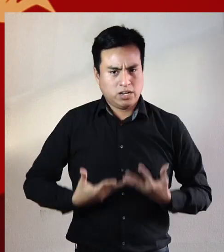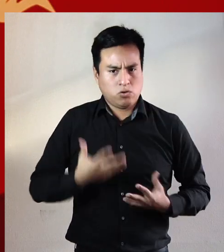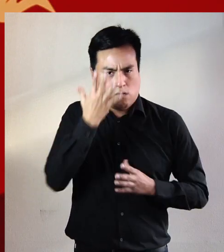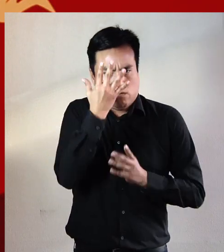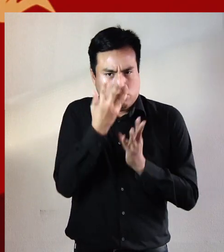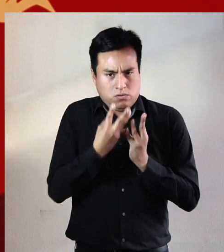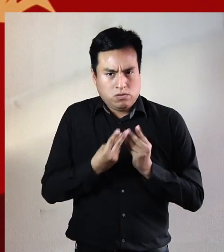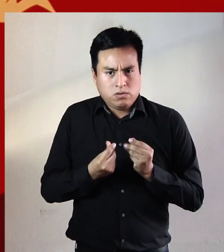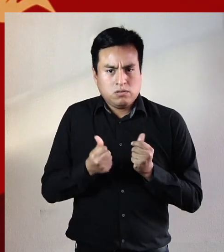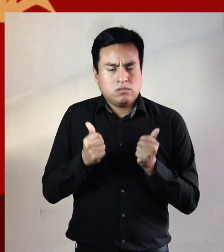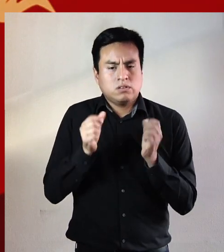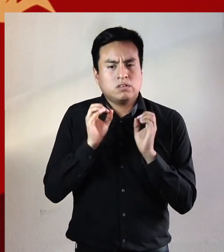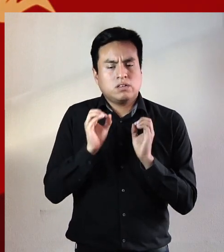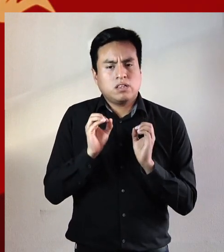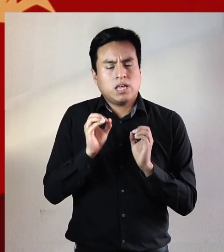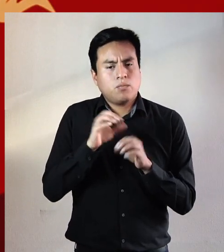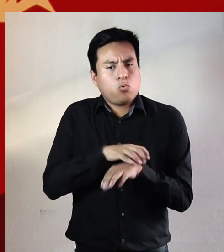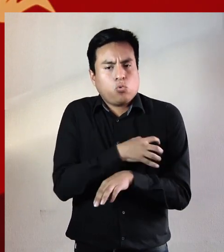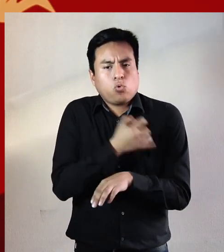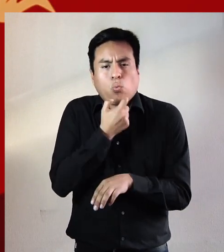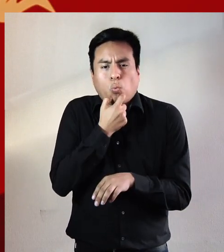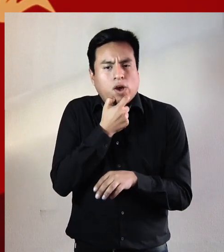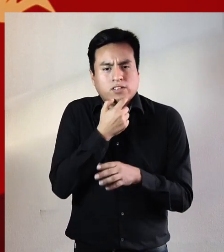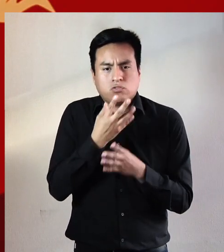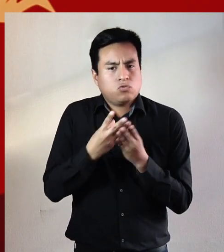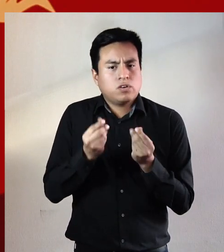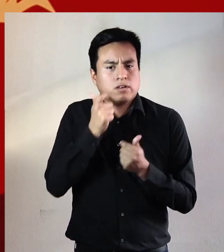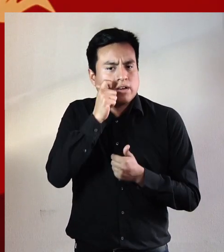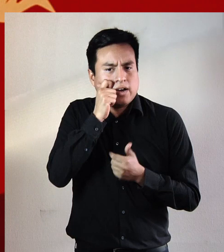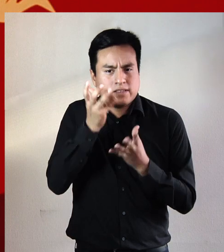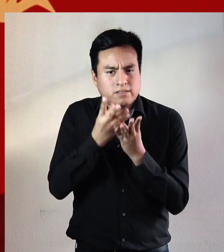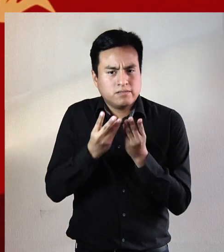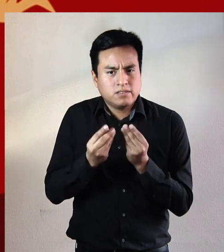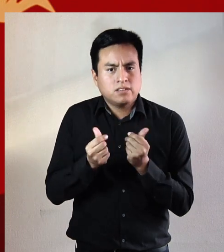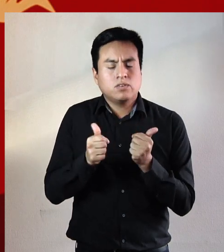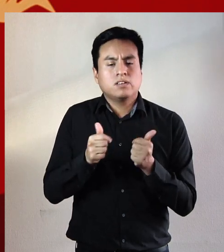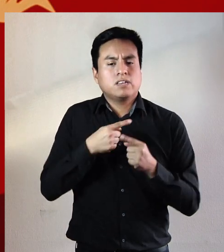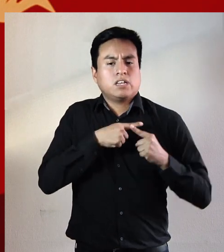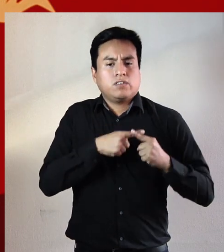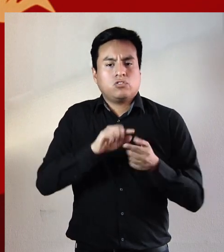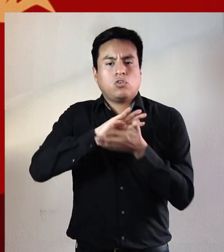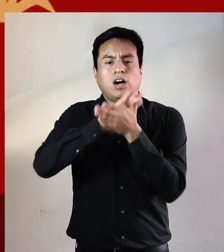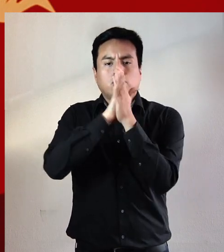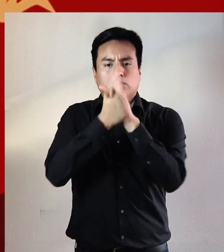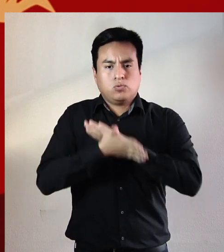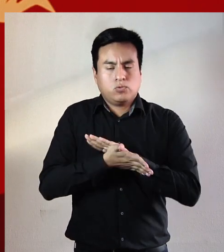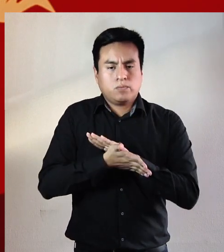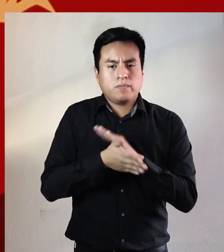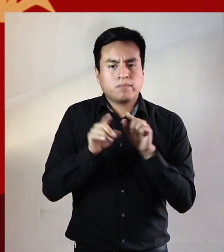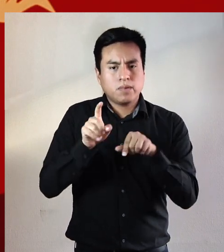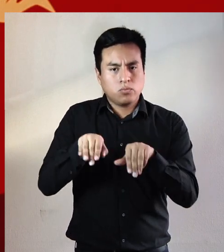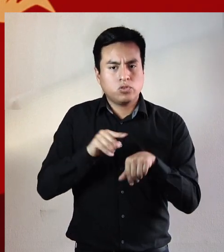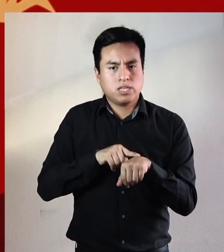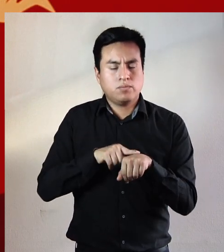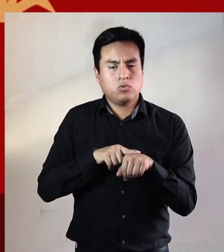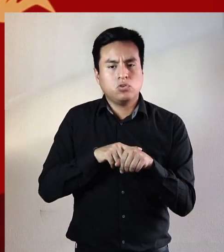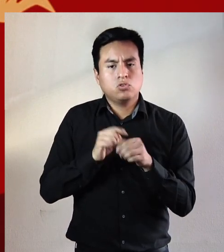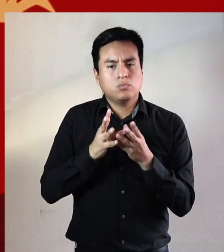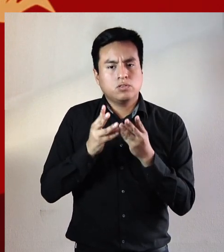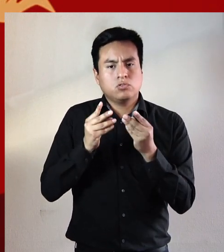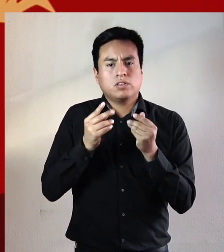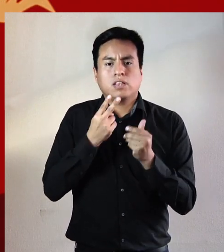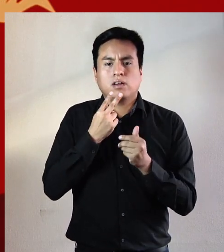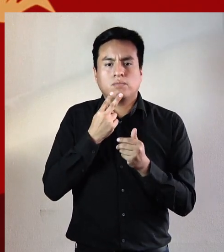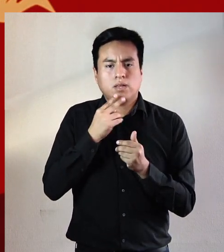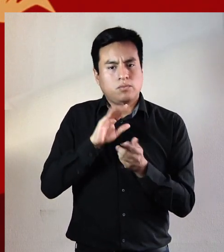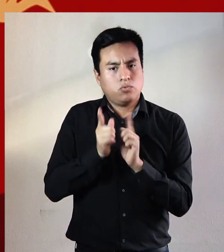entero consumirse hasta que no quede una brisna de músculo ni de huesos ni de carne es un sacrificio absoluto y al mismo tiempo